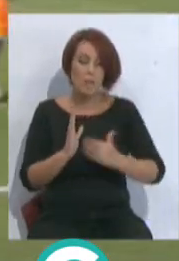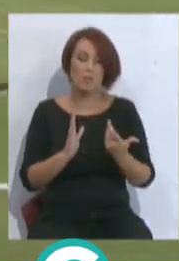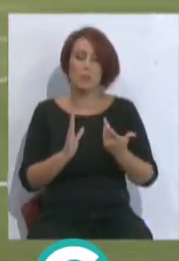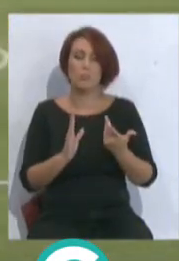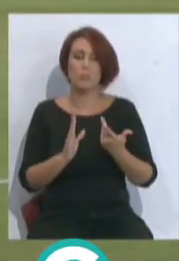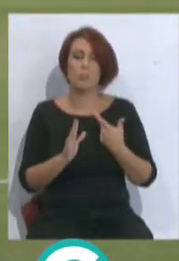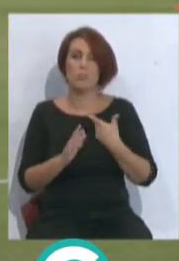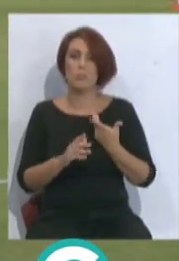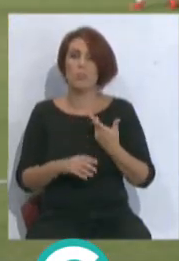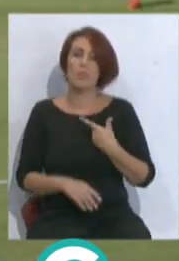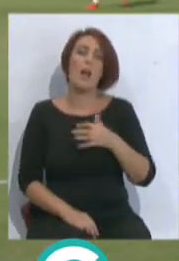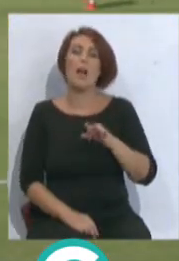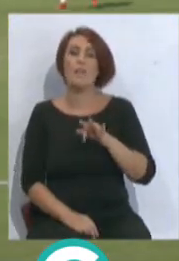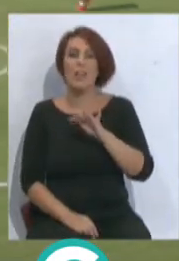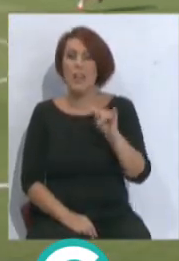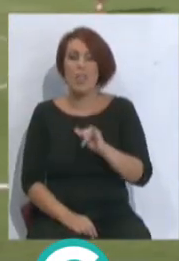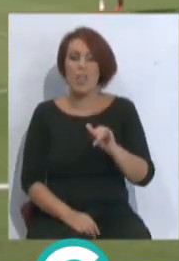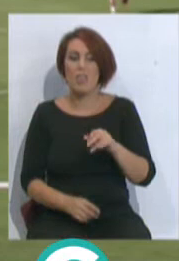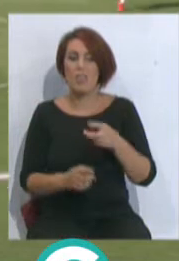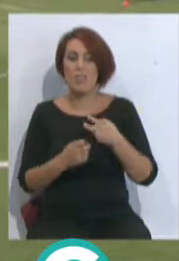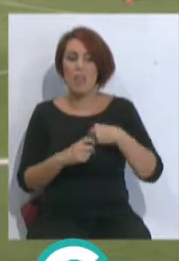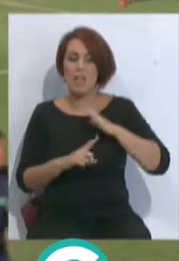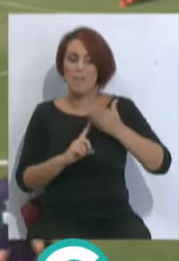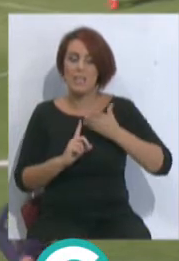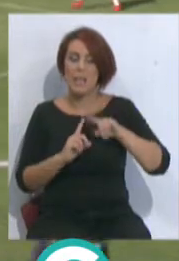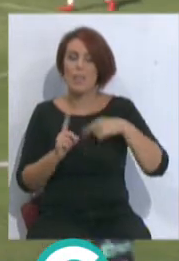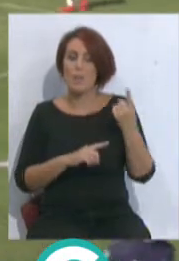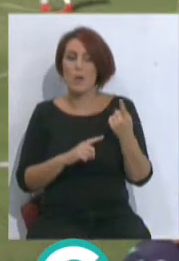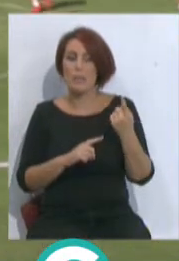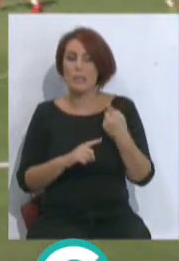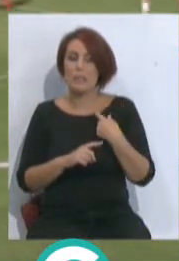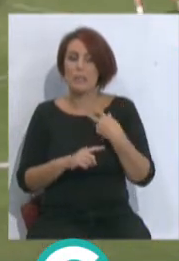lesión José Alex, como cuando estuvo, después de la lesión que tuvo.